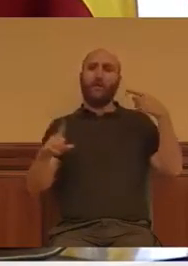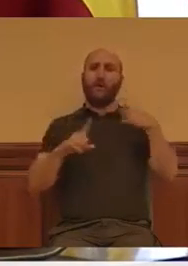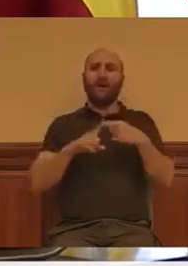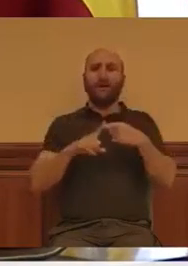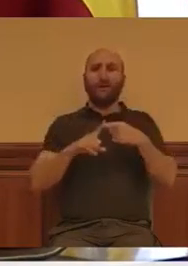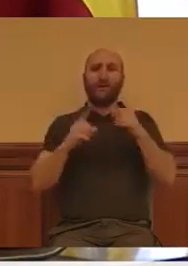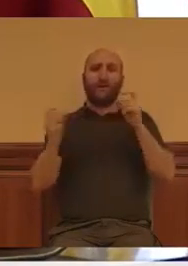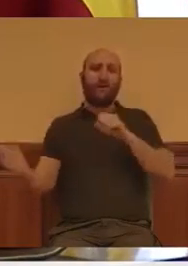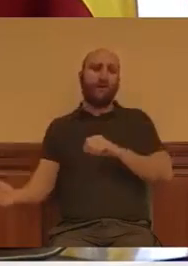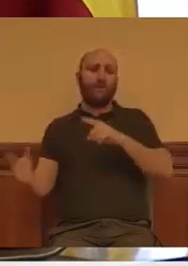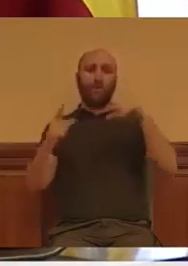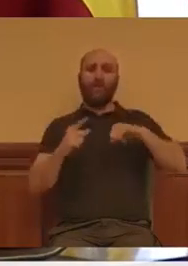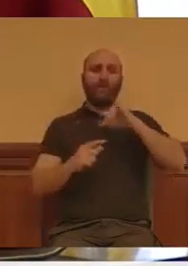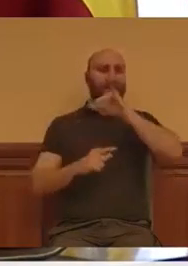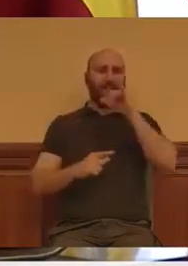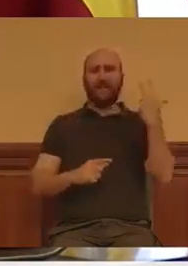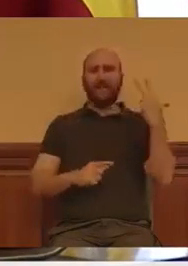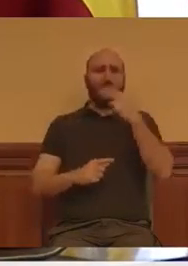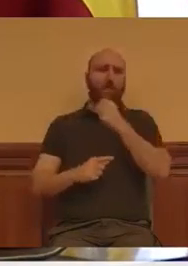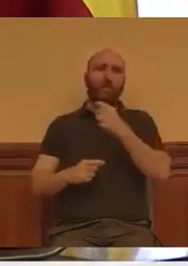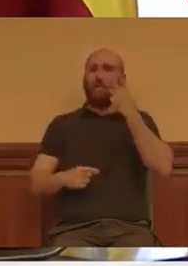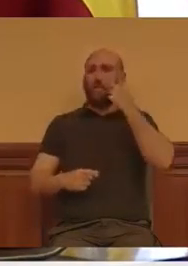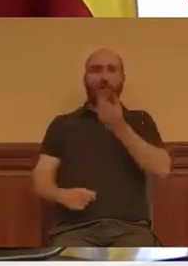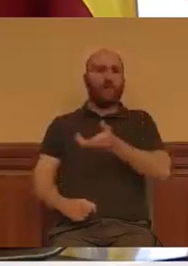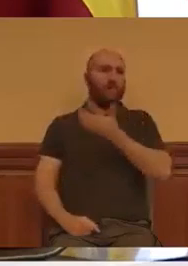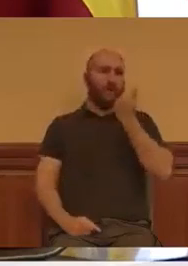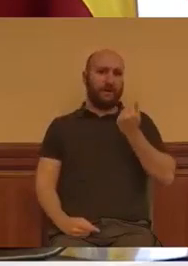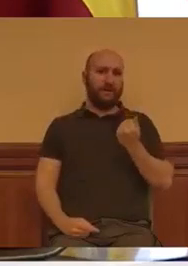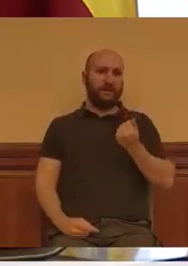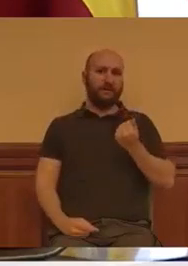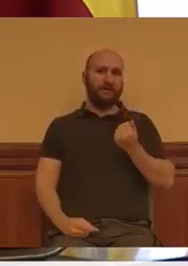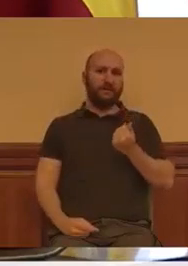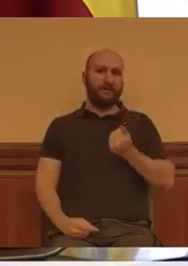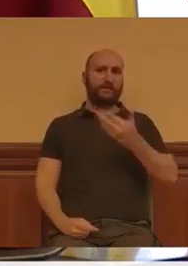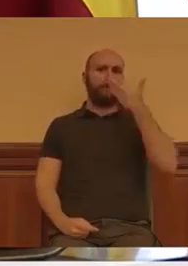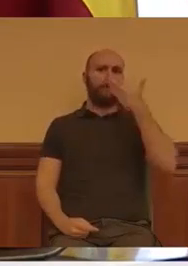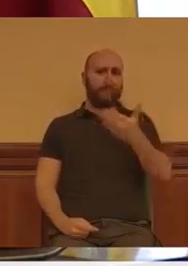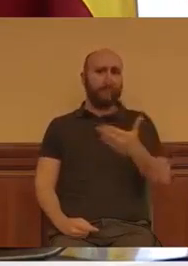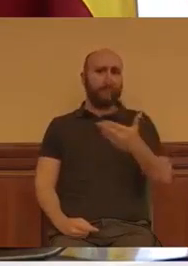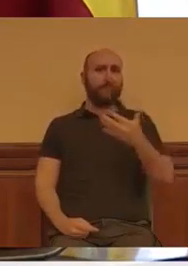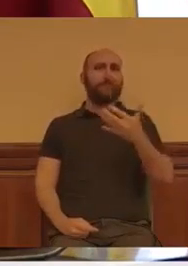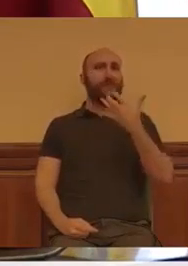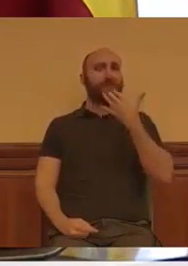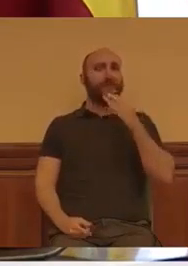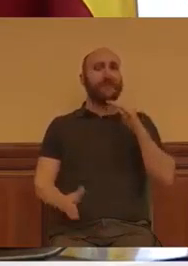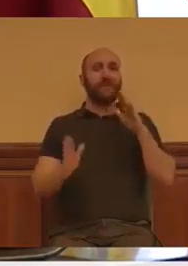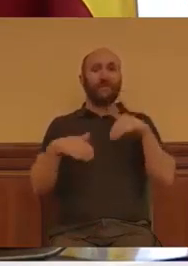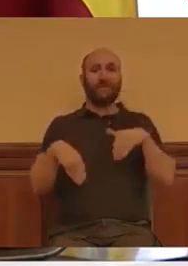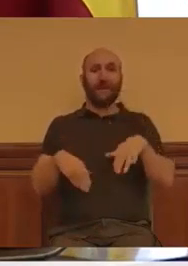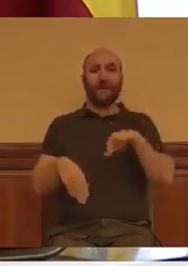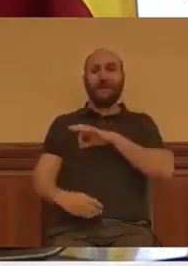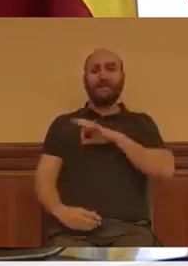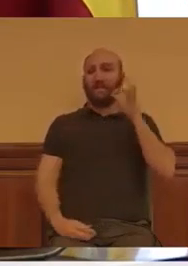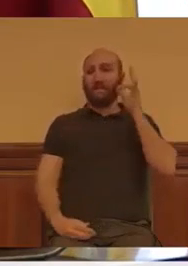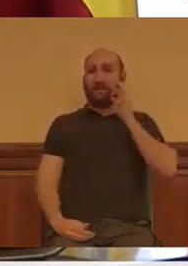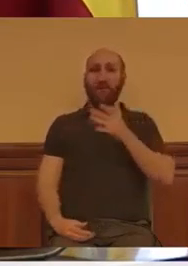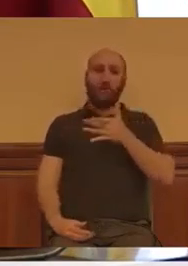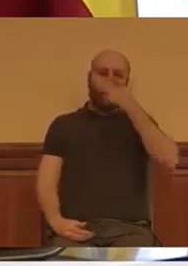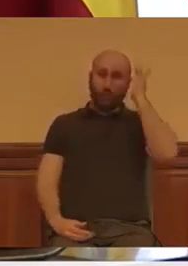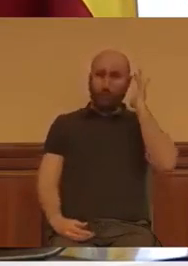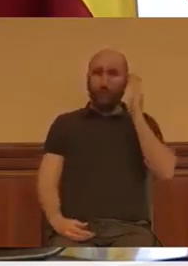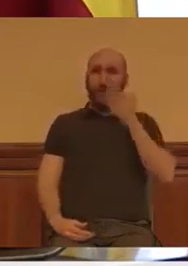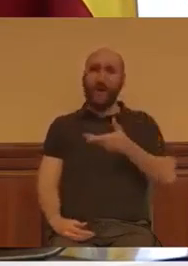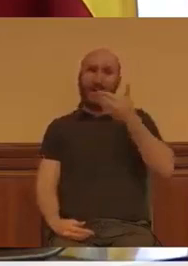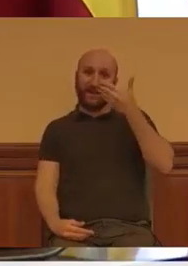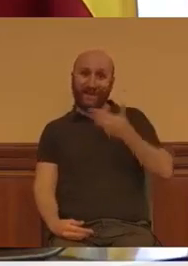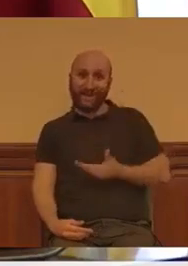derivaciones al Zendal. Francamente, si ya es grave lo que dice la señora Rubio, más grave me parece que esto,